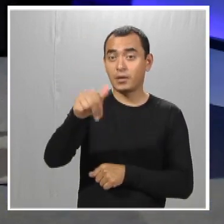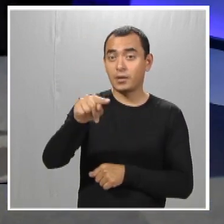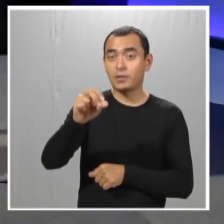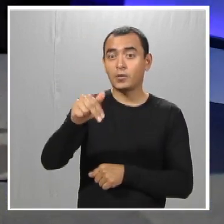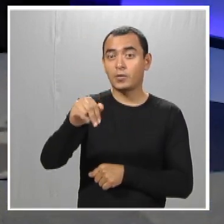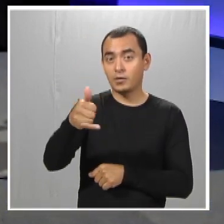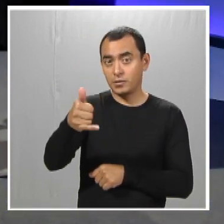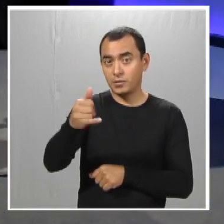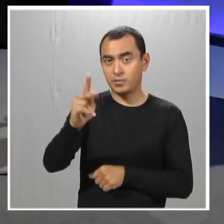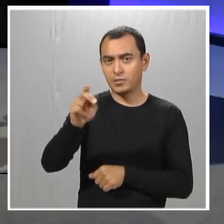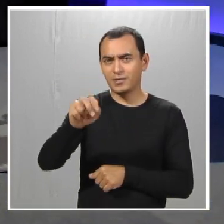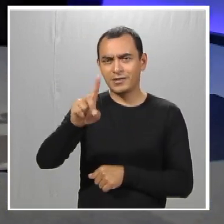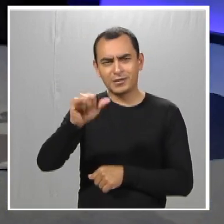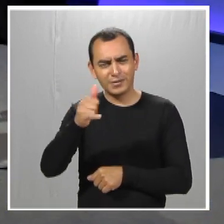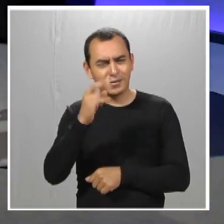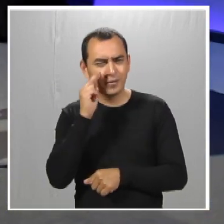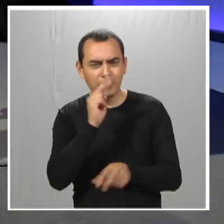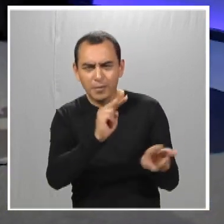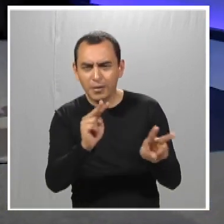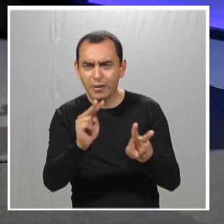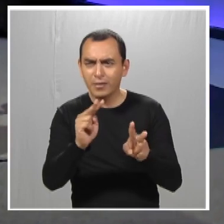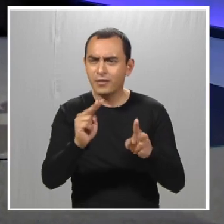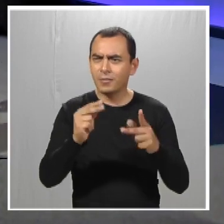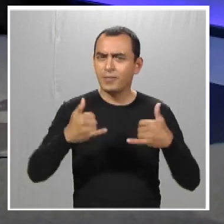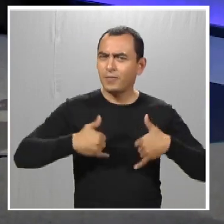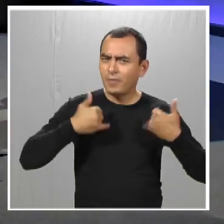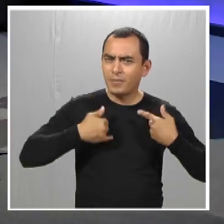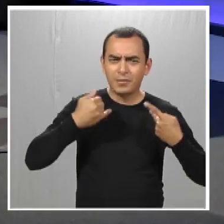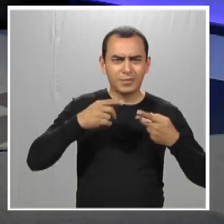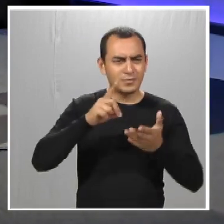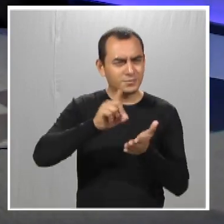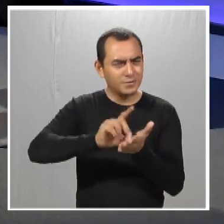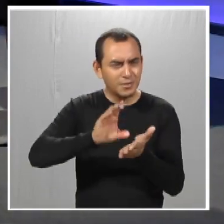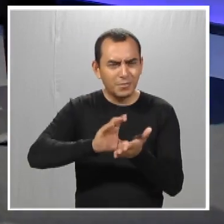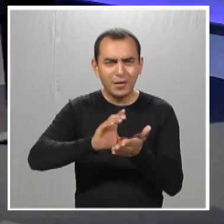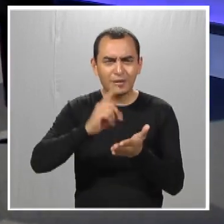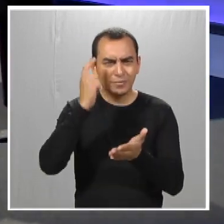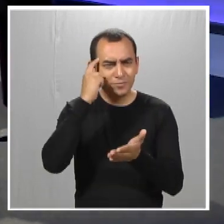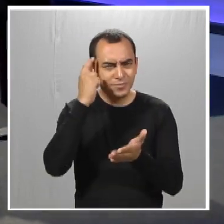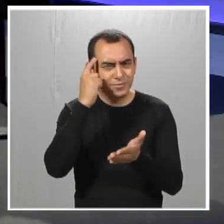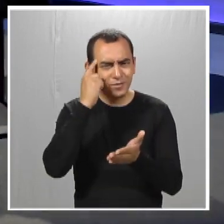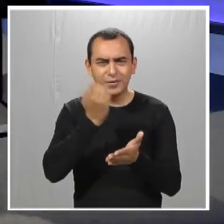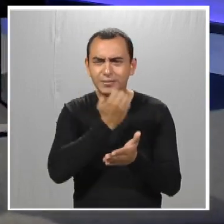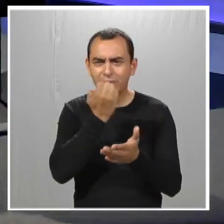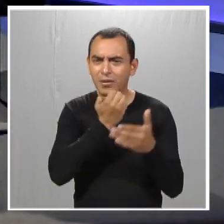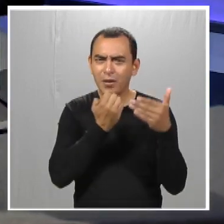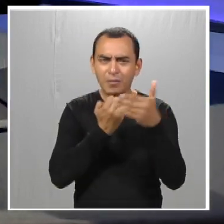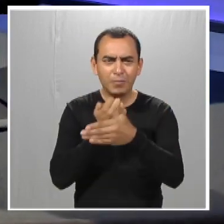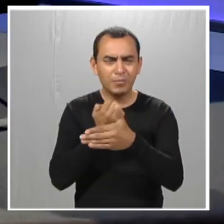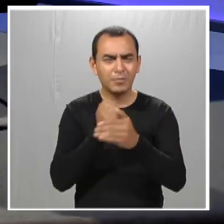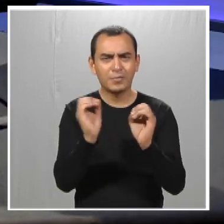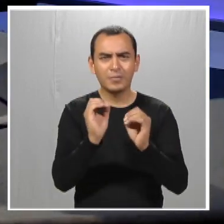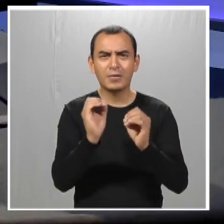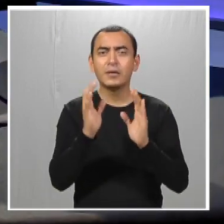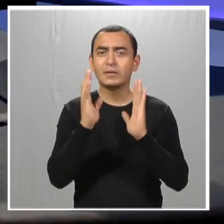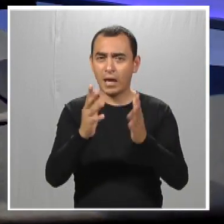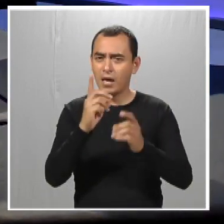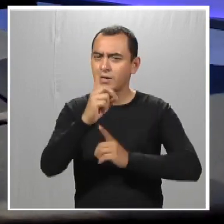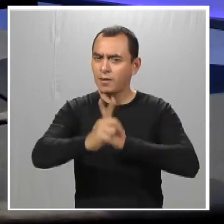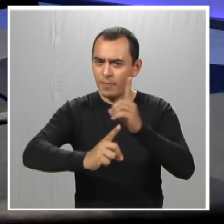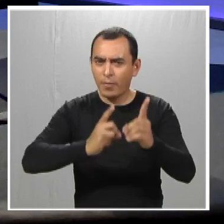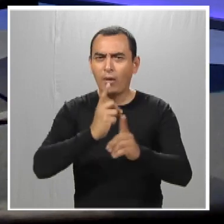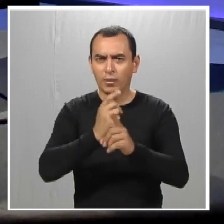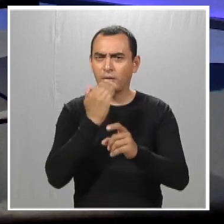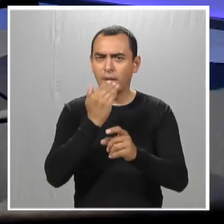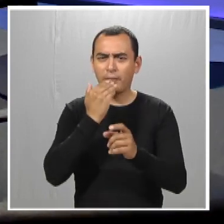Kennedy, que es el que empieza a ver que los chicos con discapacidad intelectual no solo es que vayan a las escuelas, ya tienen deporte con